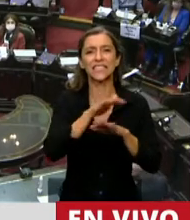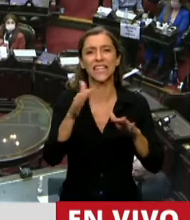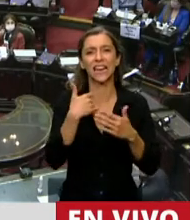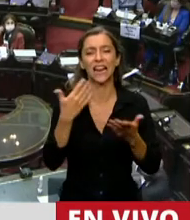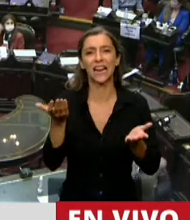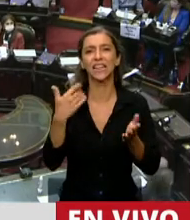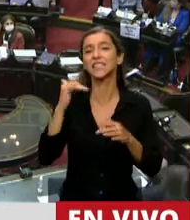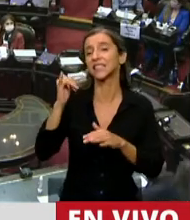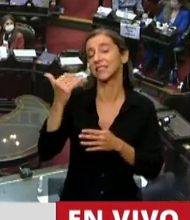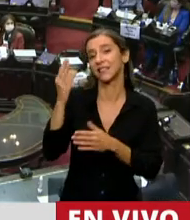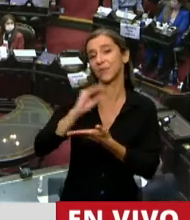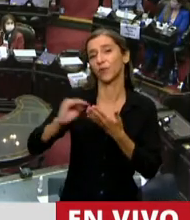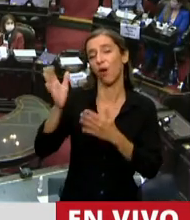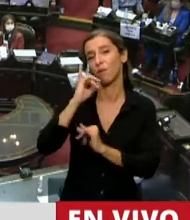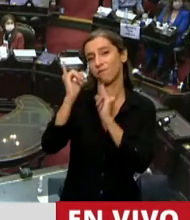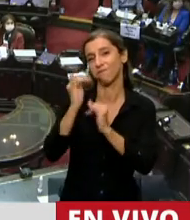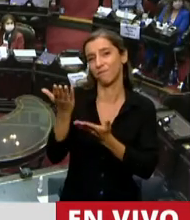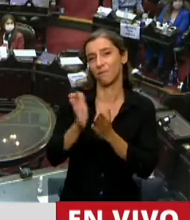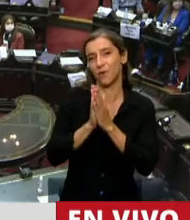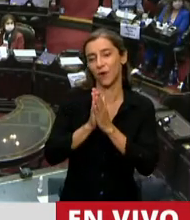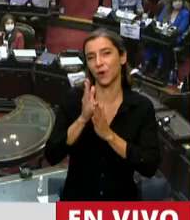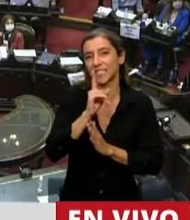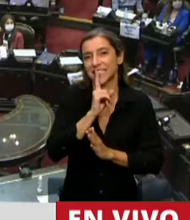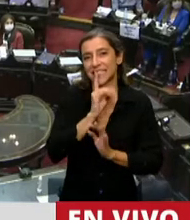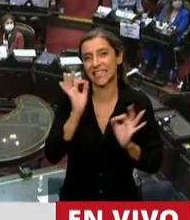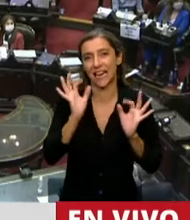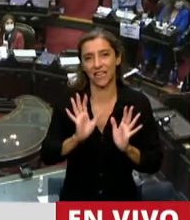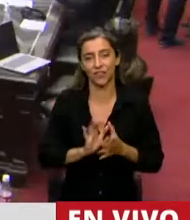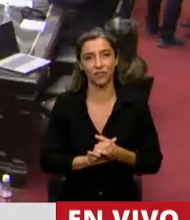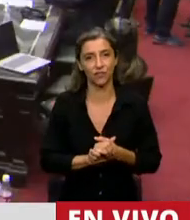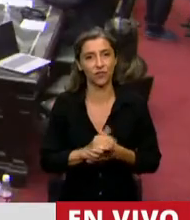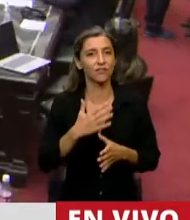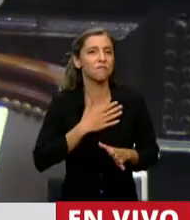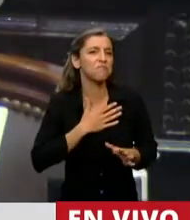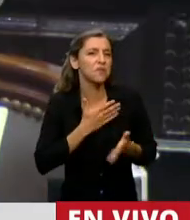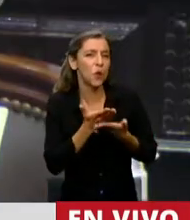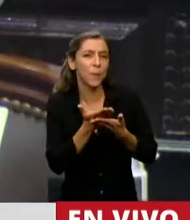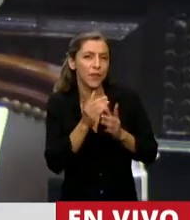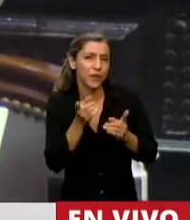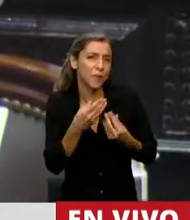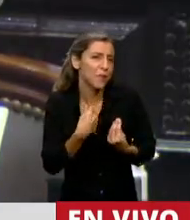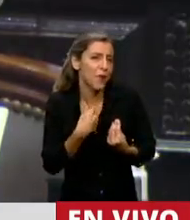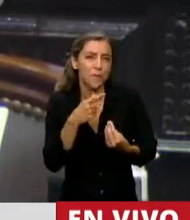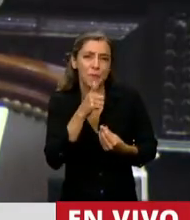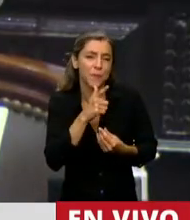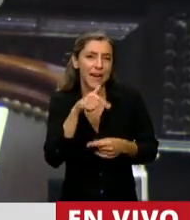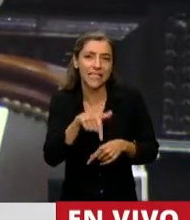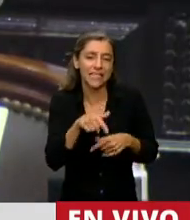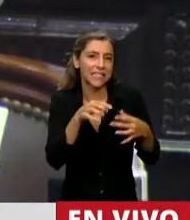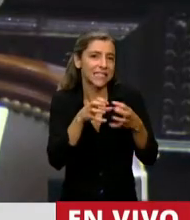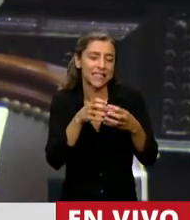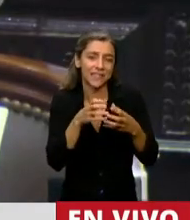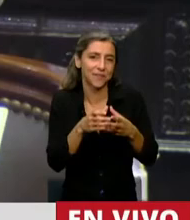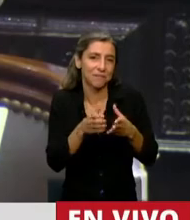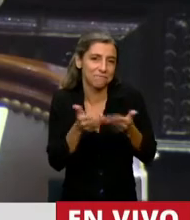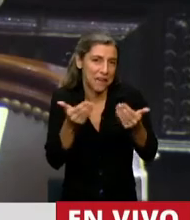poquito de silencio. Yo creo que va a ser un tratamiento bastante ágil,